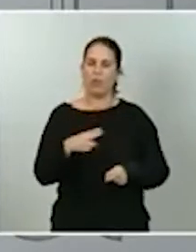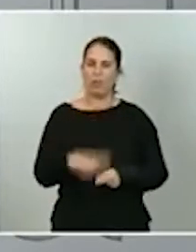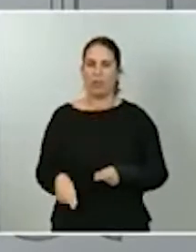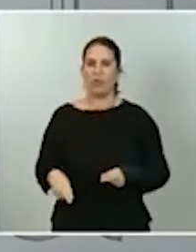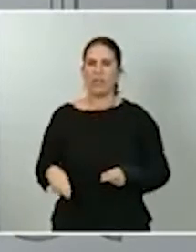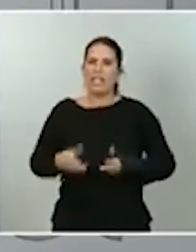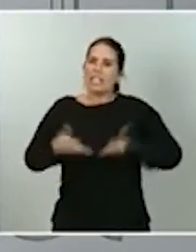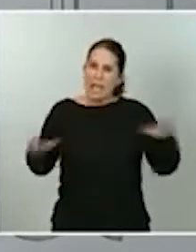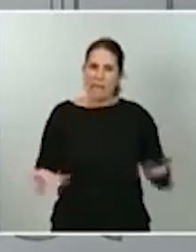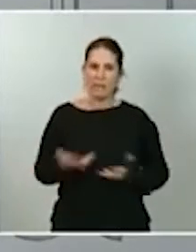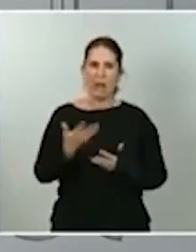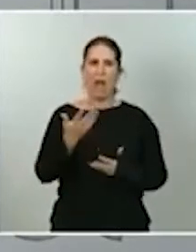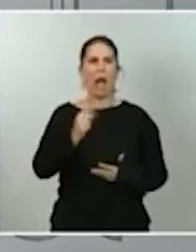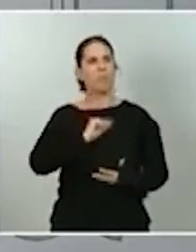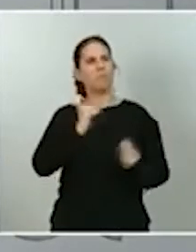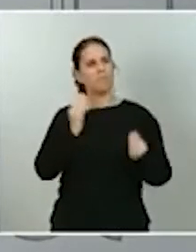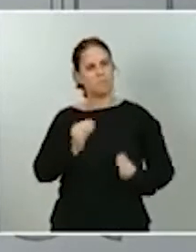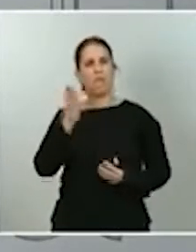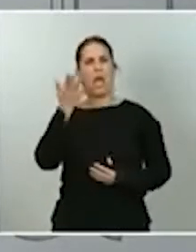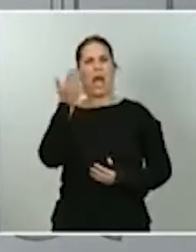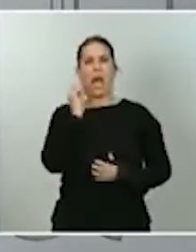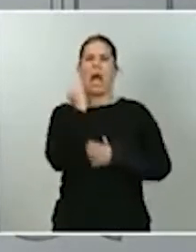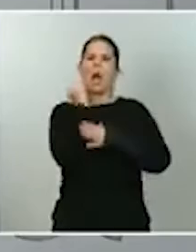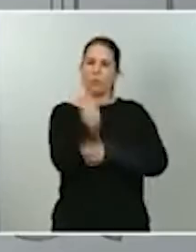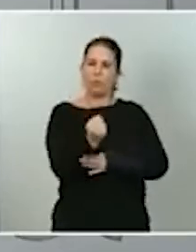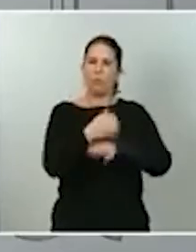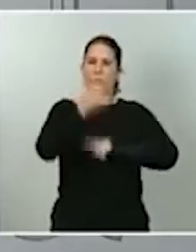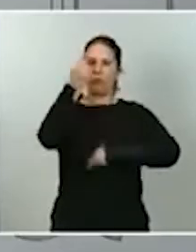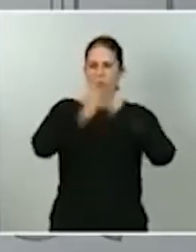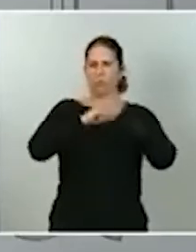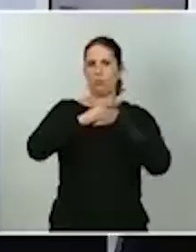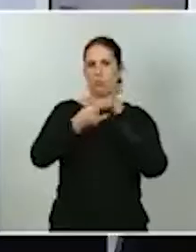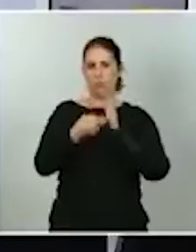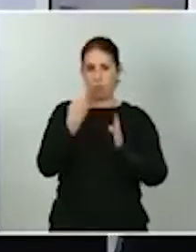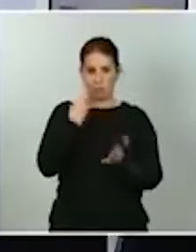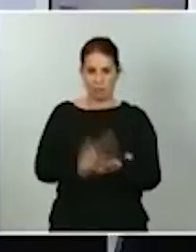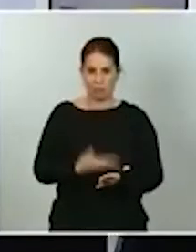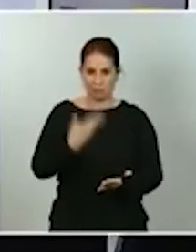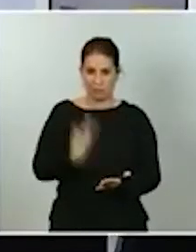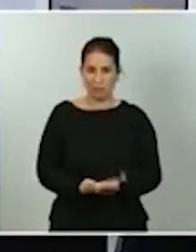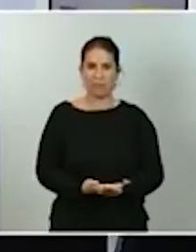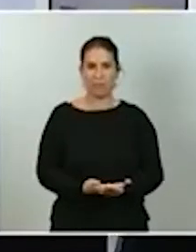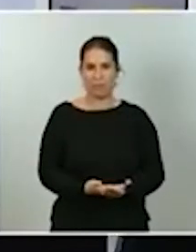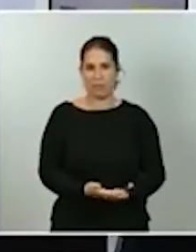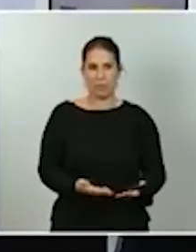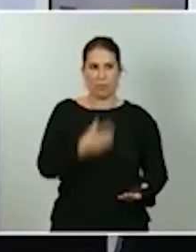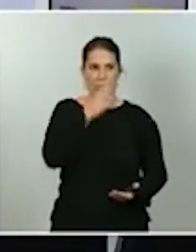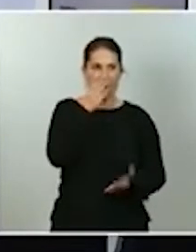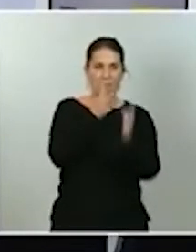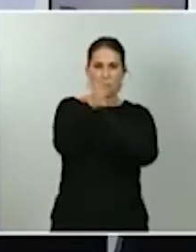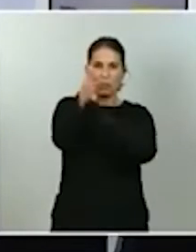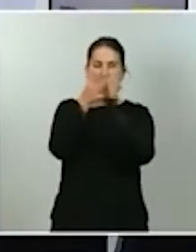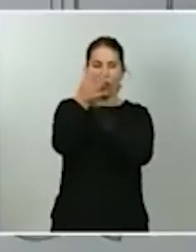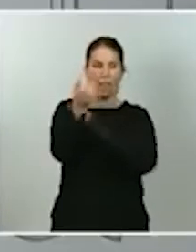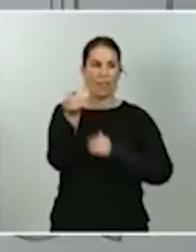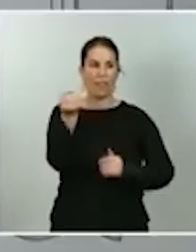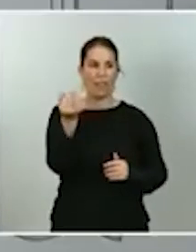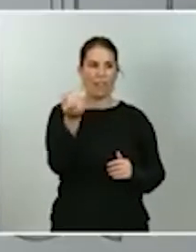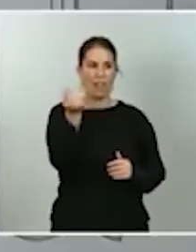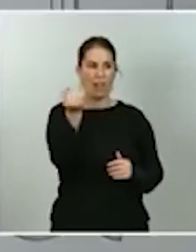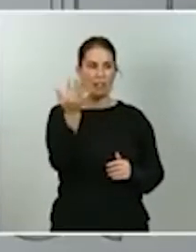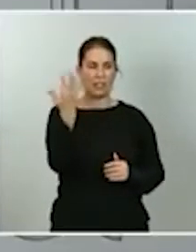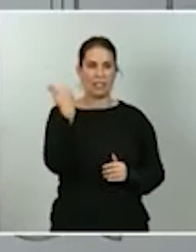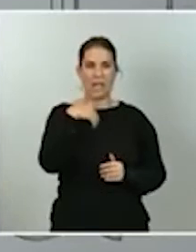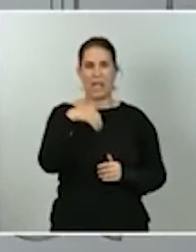apoyar un proyecto de presupuesto que, como ustedes ven, ya simplemente por la exposición de las cifras, es un antes y un después